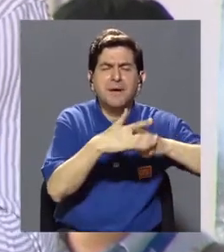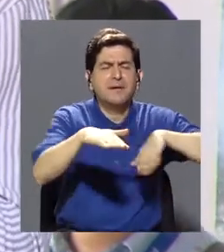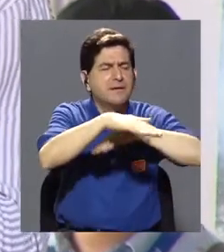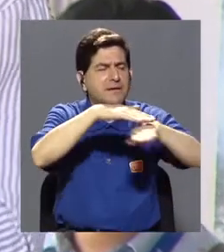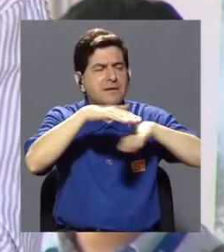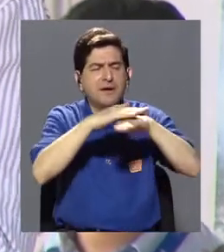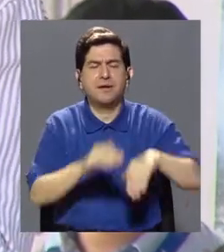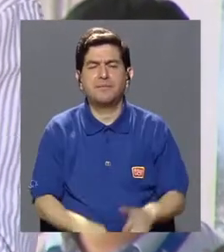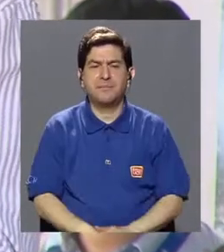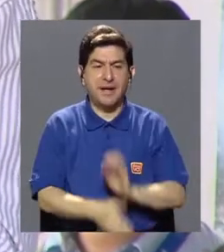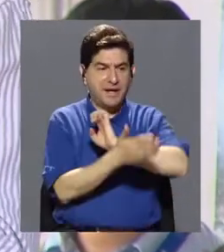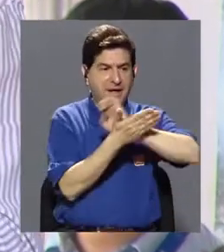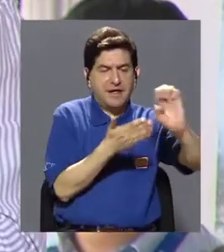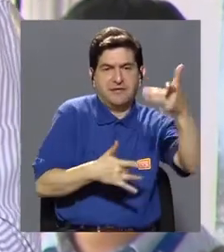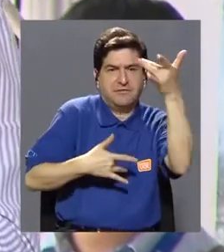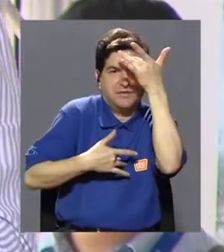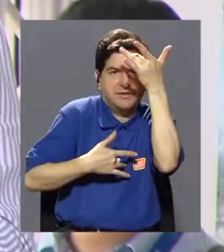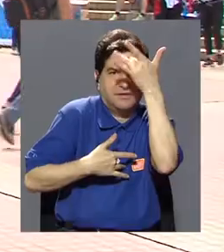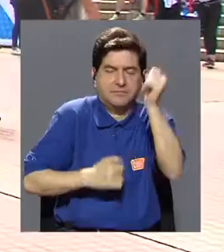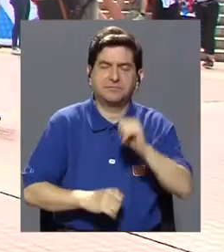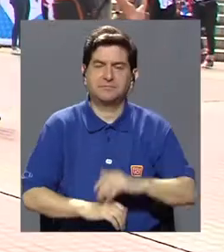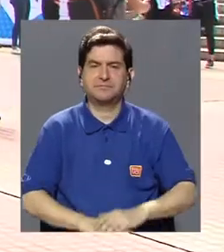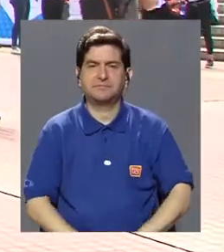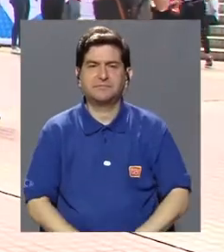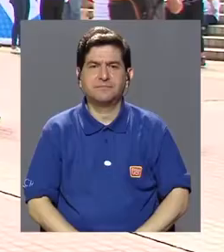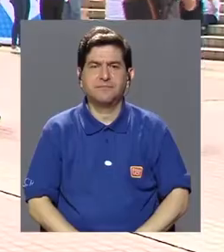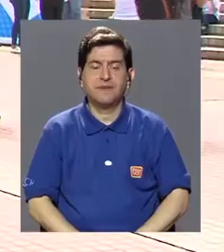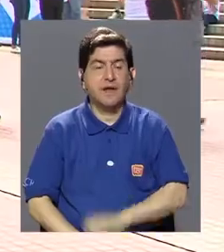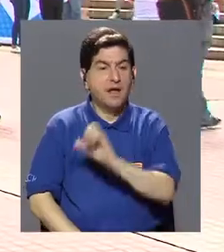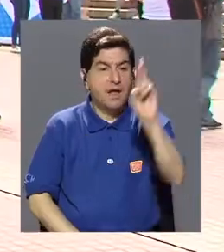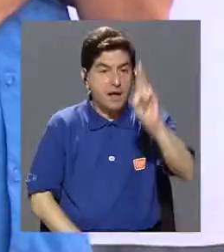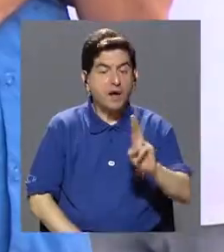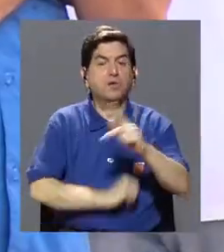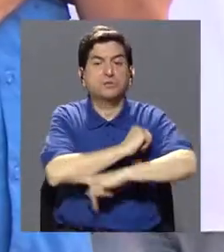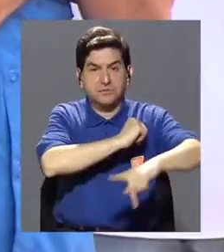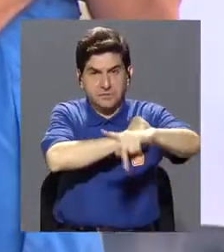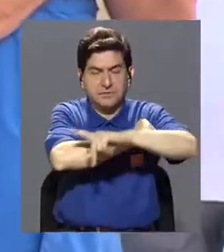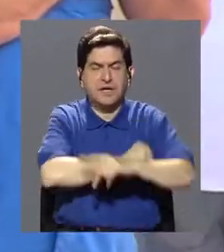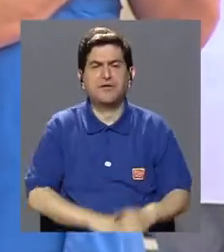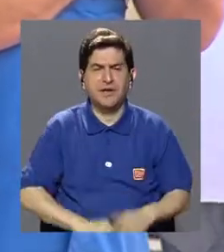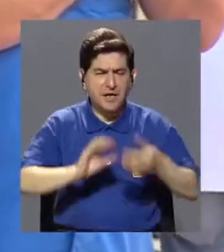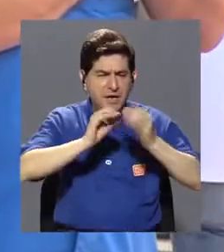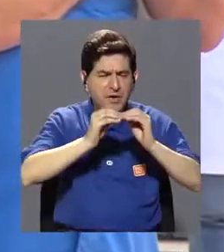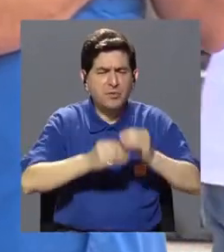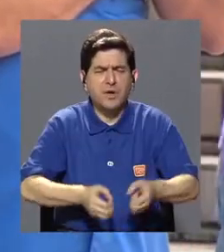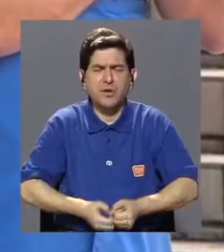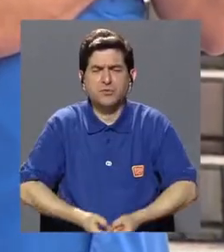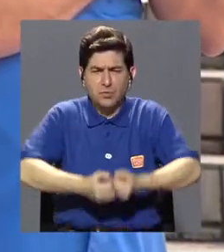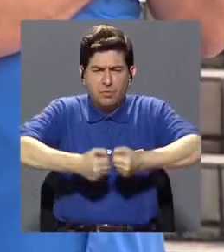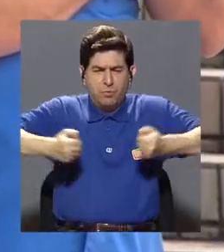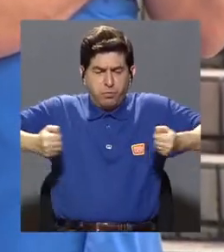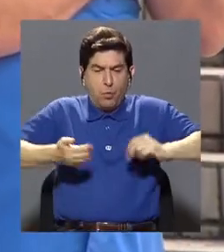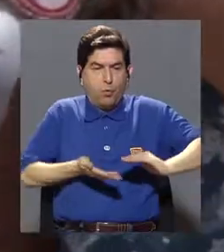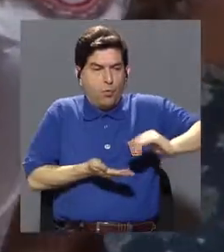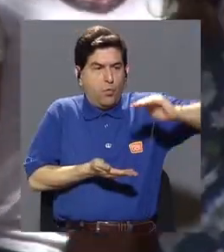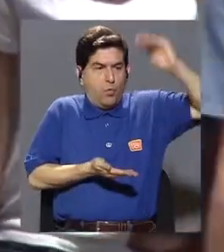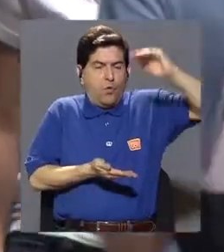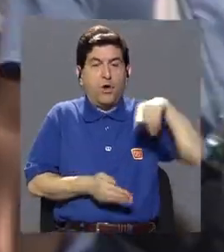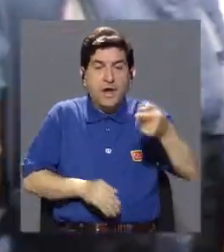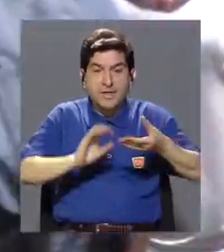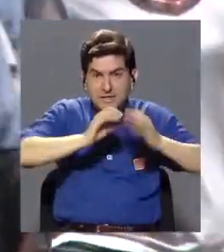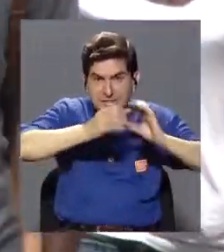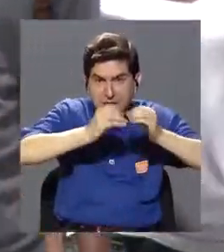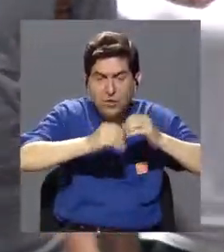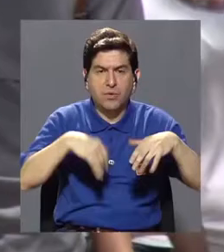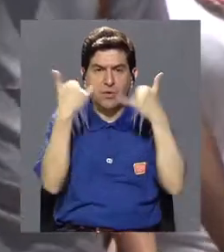esenciales para la prevención de este tipo de enfermedades. Que bueno que en Costa Rica ha sido un país donde los índices de obesidad han aumentado y que esos índices